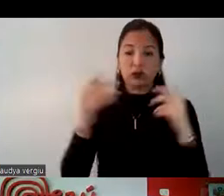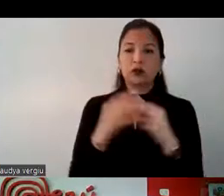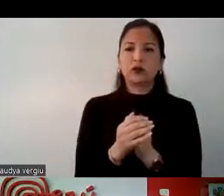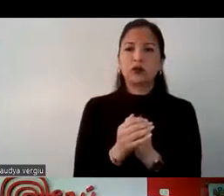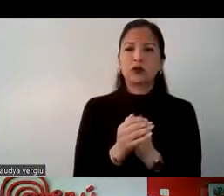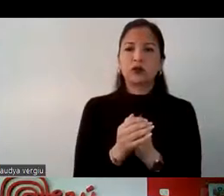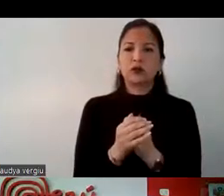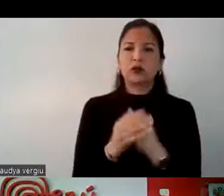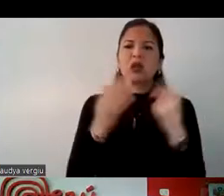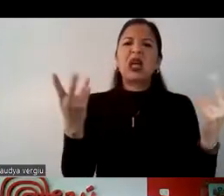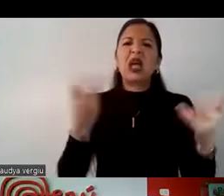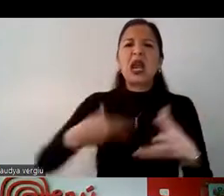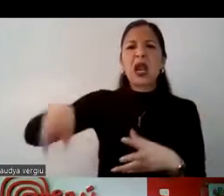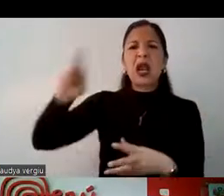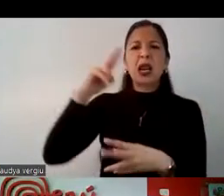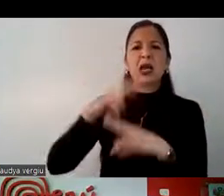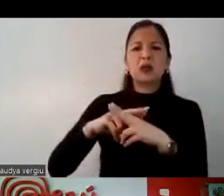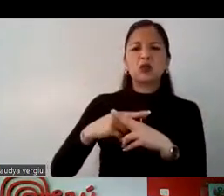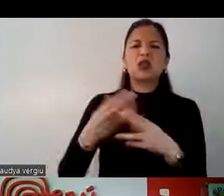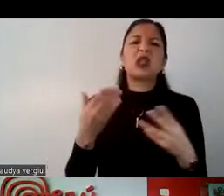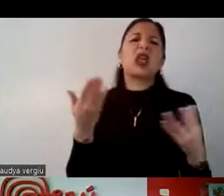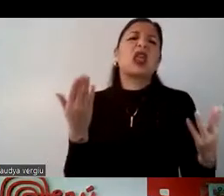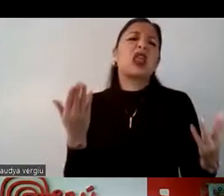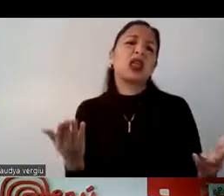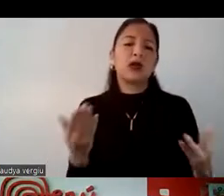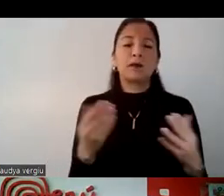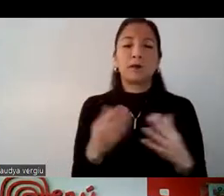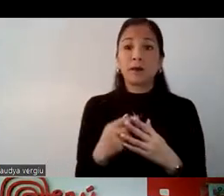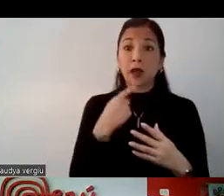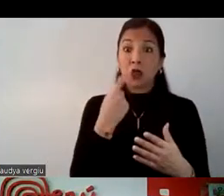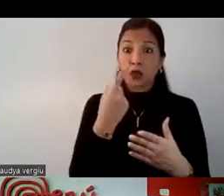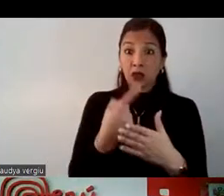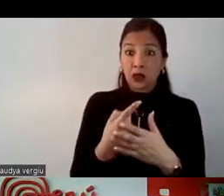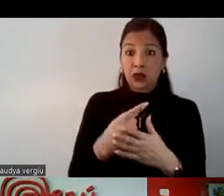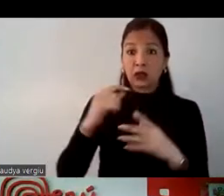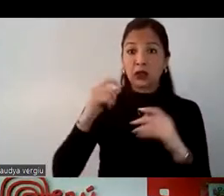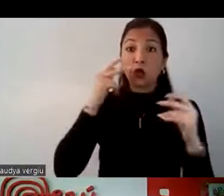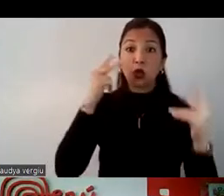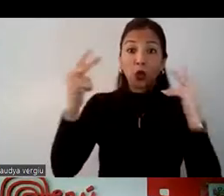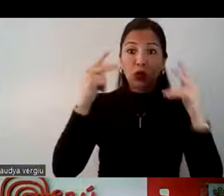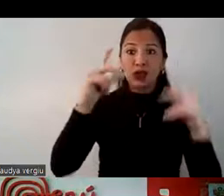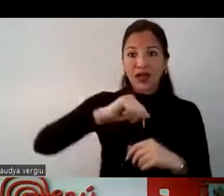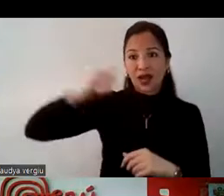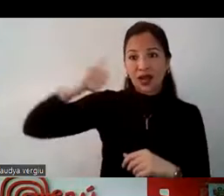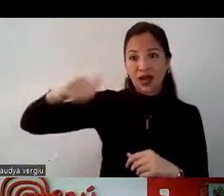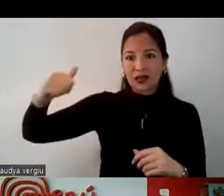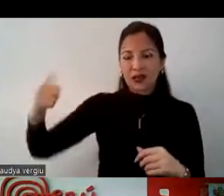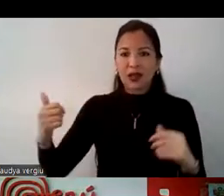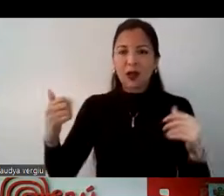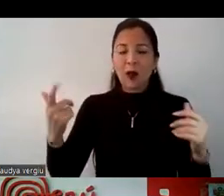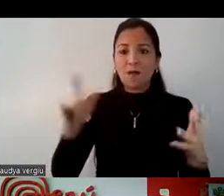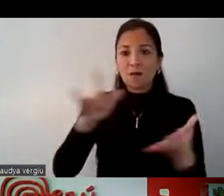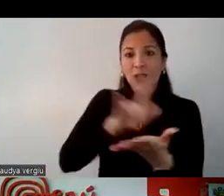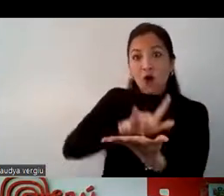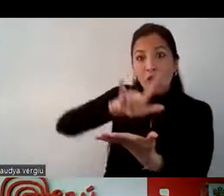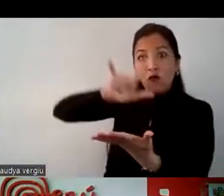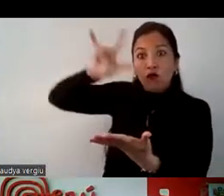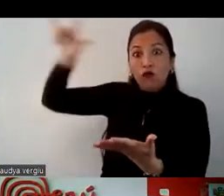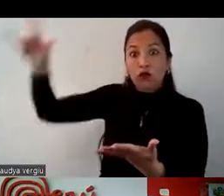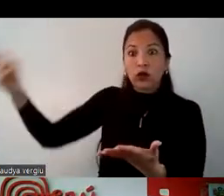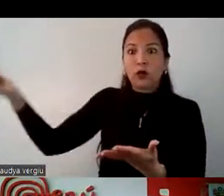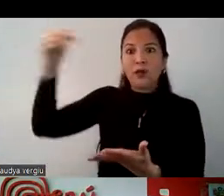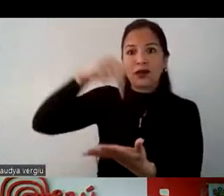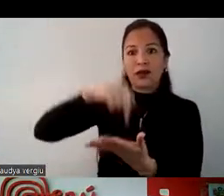dijeron las mayoristas de turismo? Nos dijeron que el turista de la sierra utiliza vuelos para llegar al Perú.